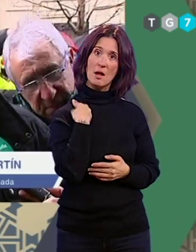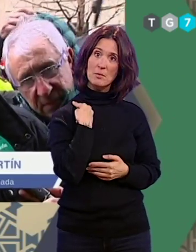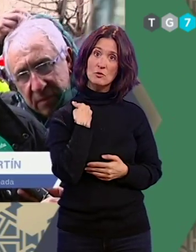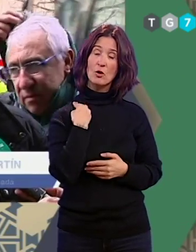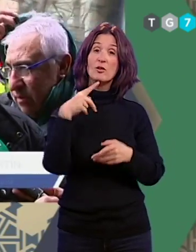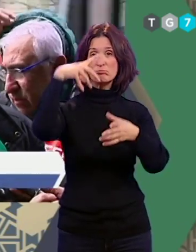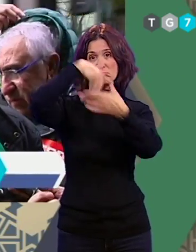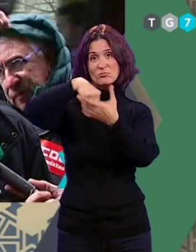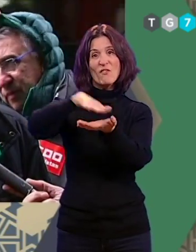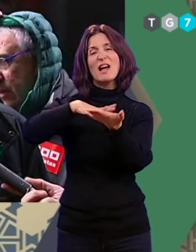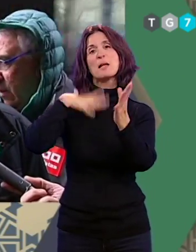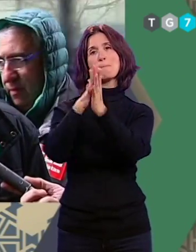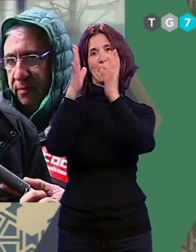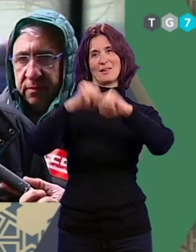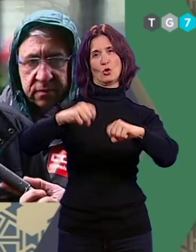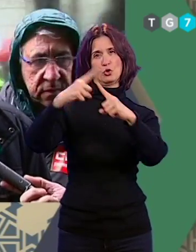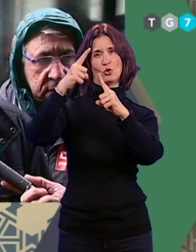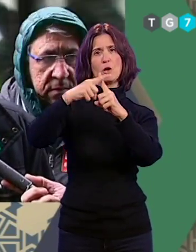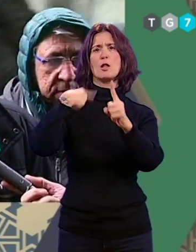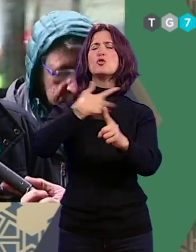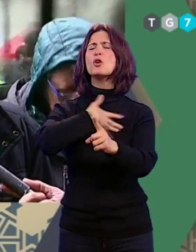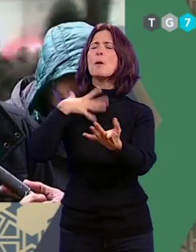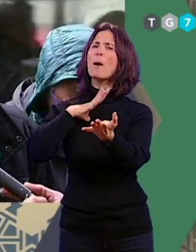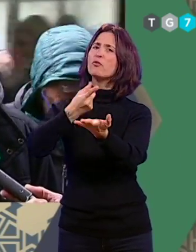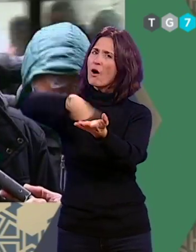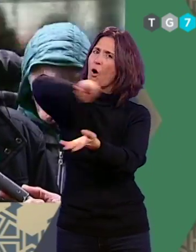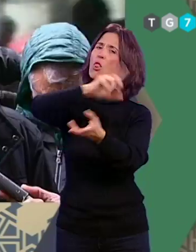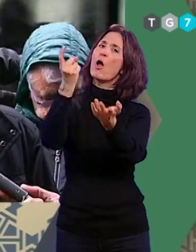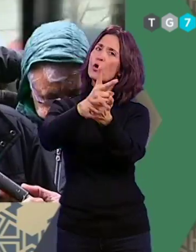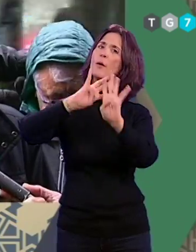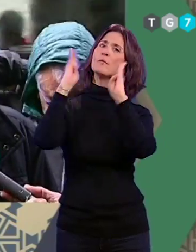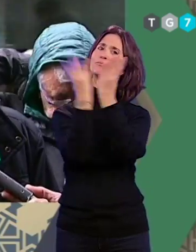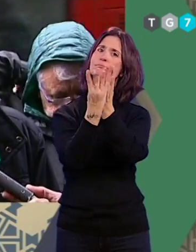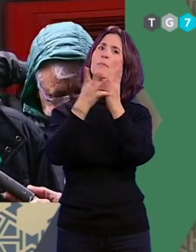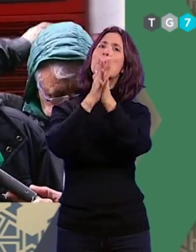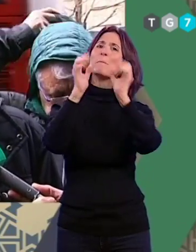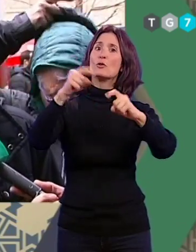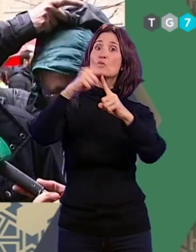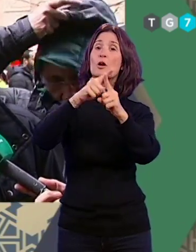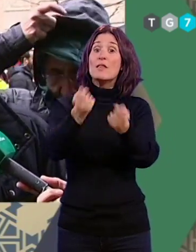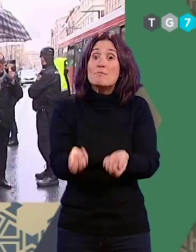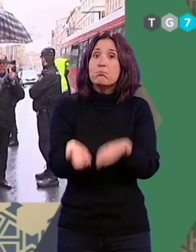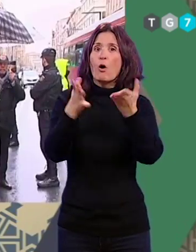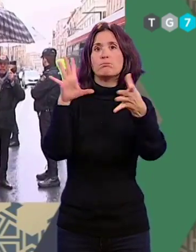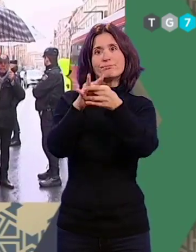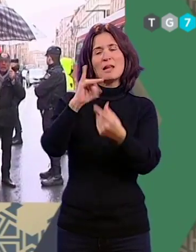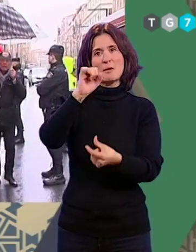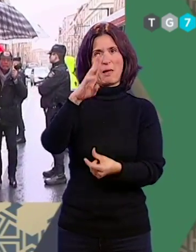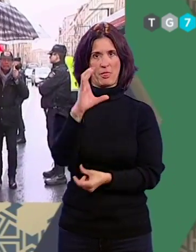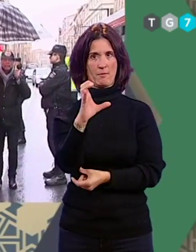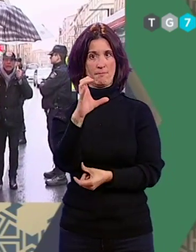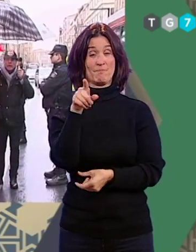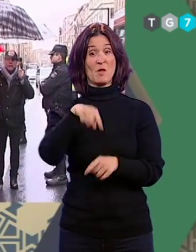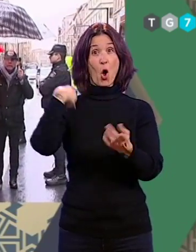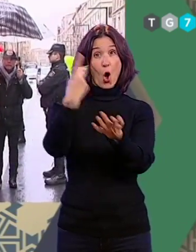en el Pacto de Toledo, estamos pidiendo ya que se reúna de una vez por todas el Pacto de Toledo y que la subida sea con el IPC. La próxima